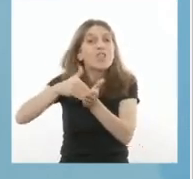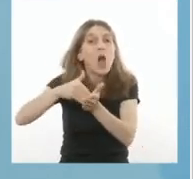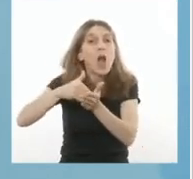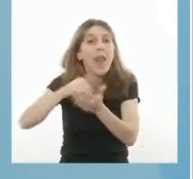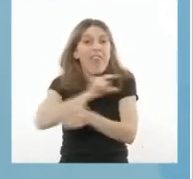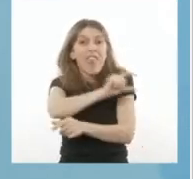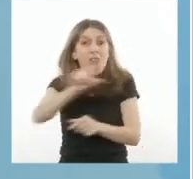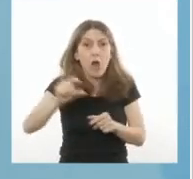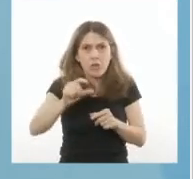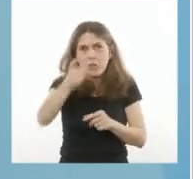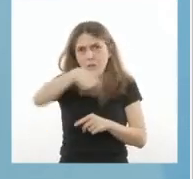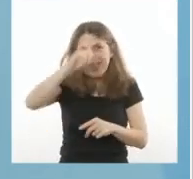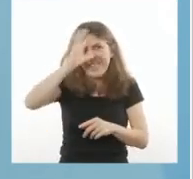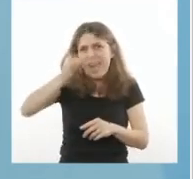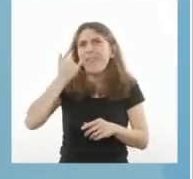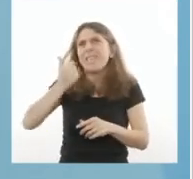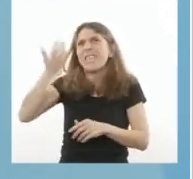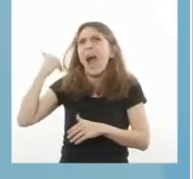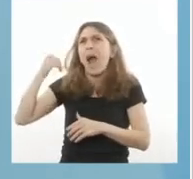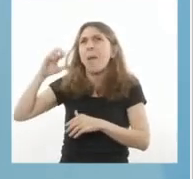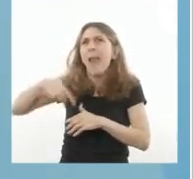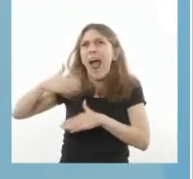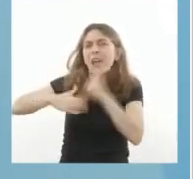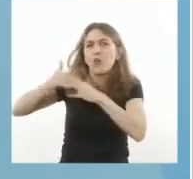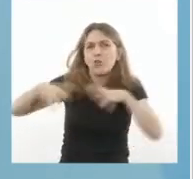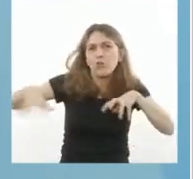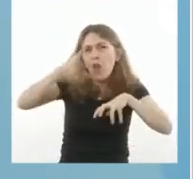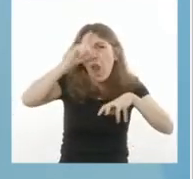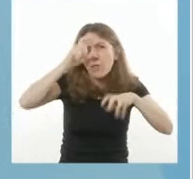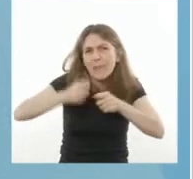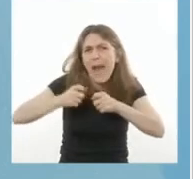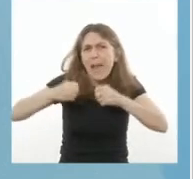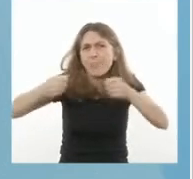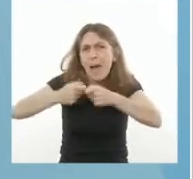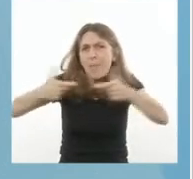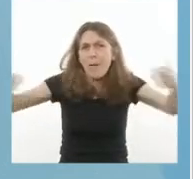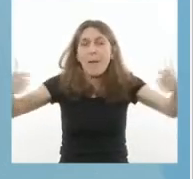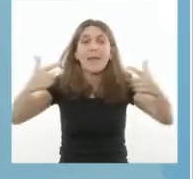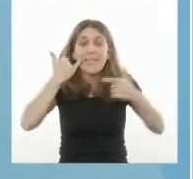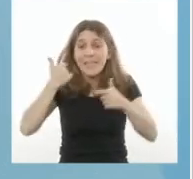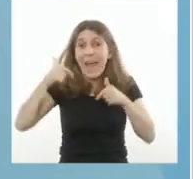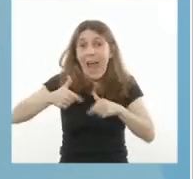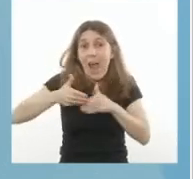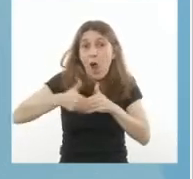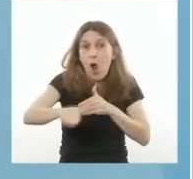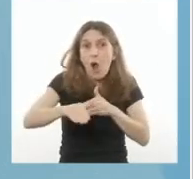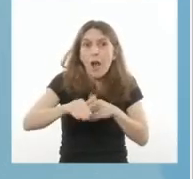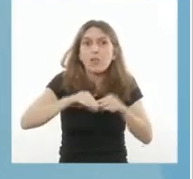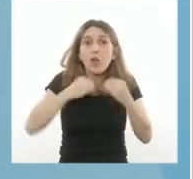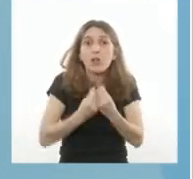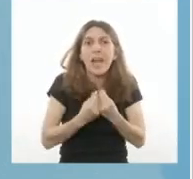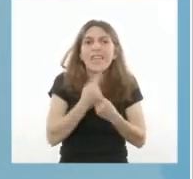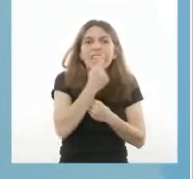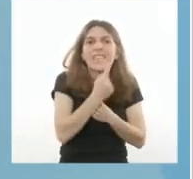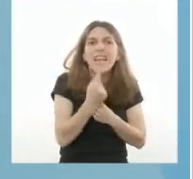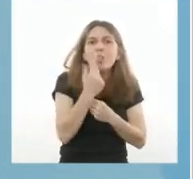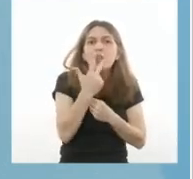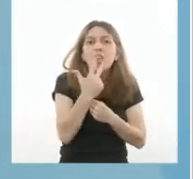el sistema de salud. Además, ahora iniciamos 134 nuevas obras